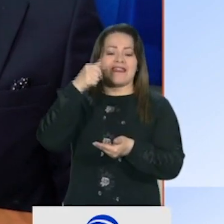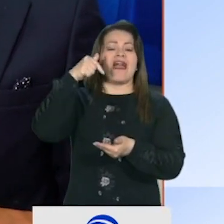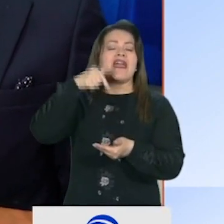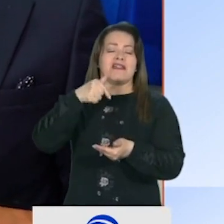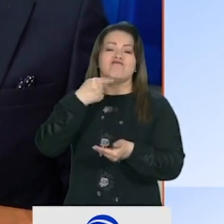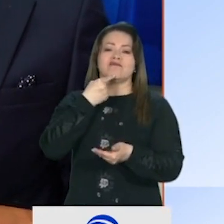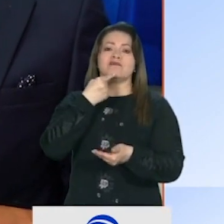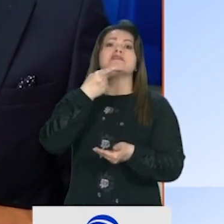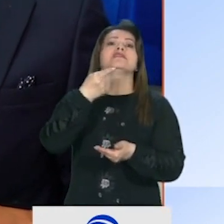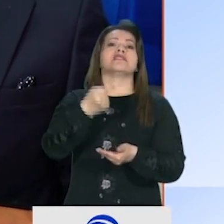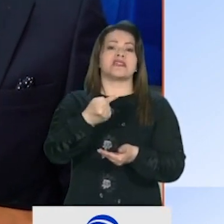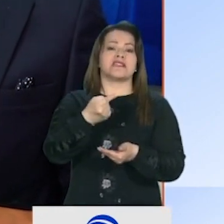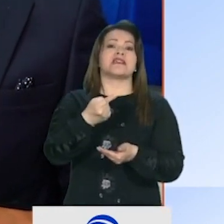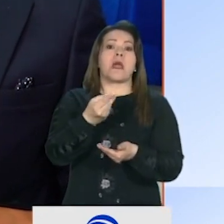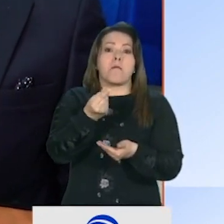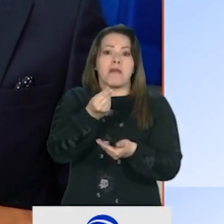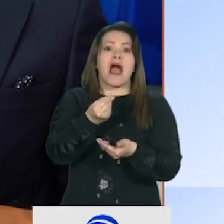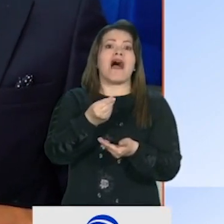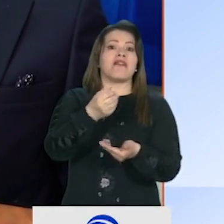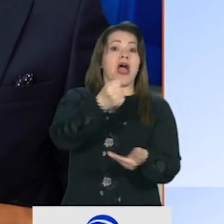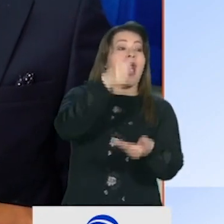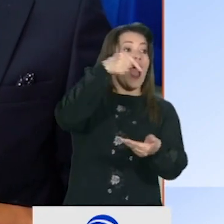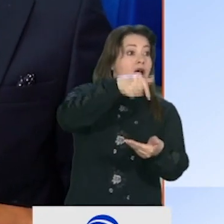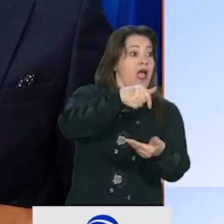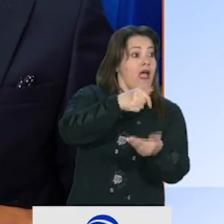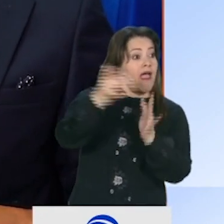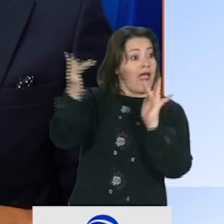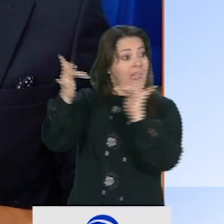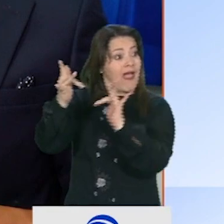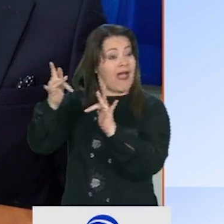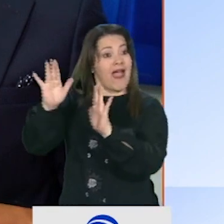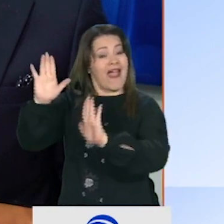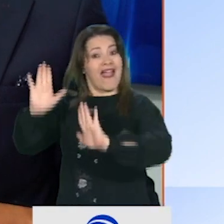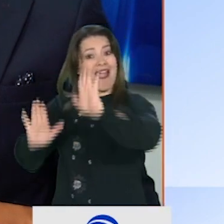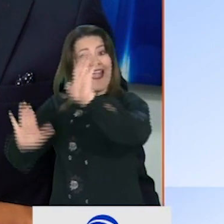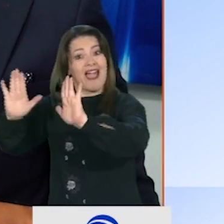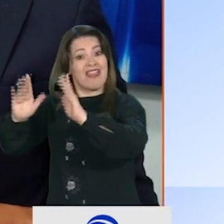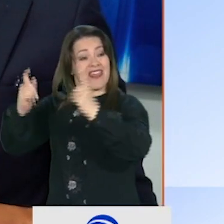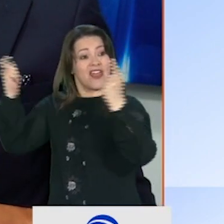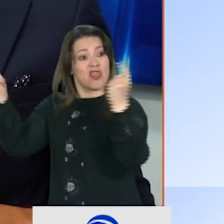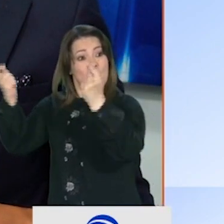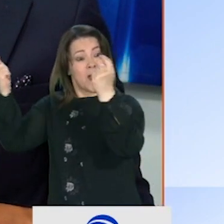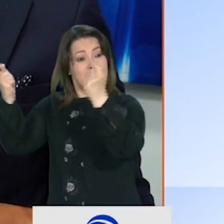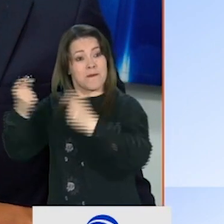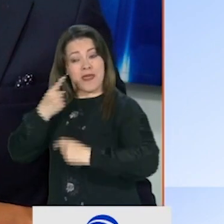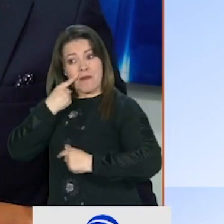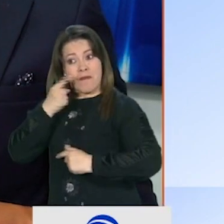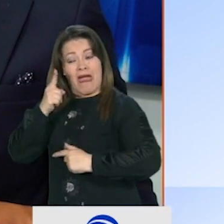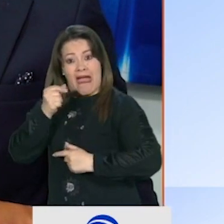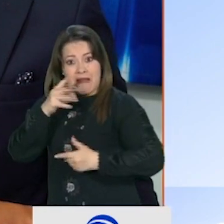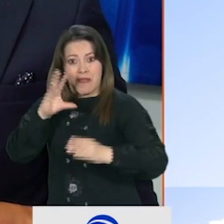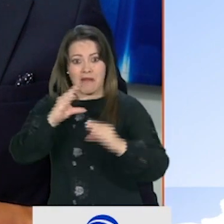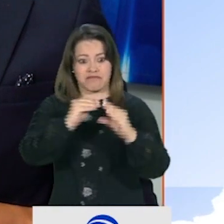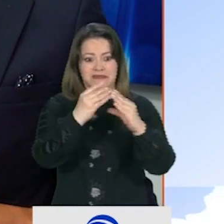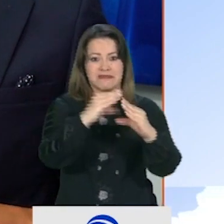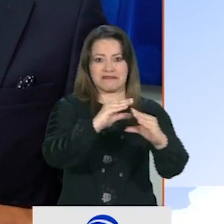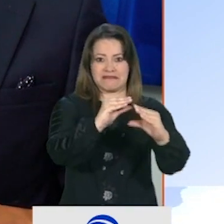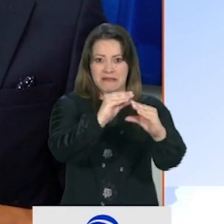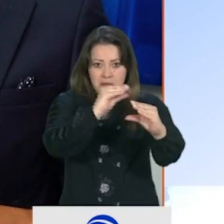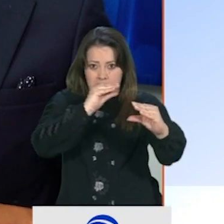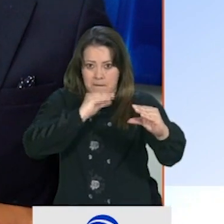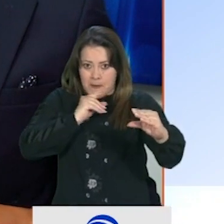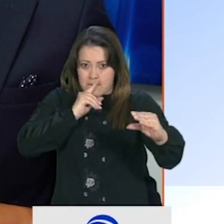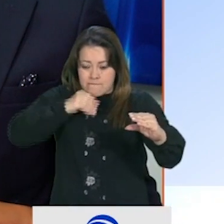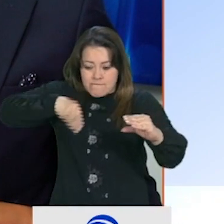aseguró que se quedó con una parte del dinero y otra entró a la campaña de su padre. Jorda Montañez, ¿qué más se